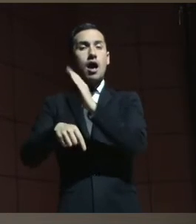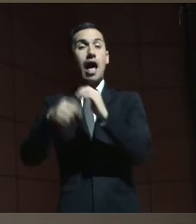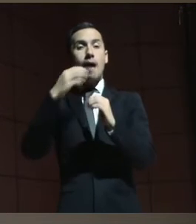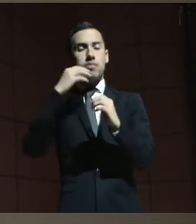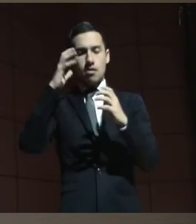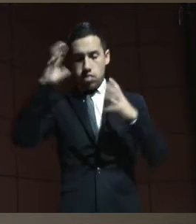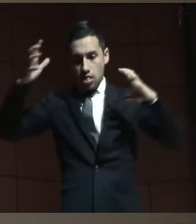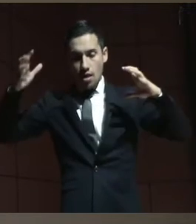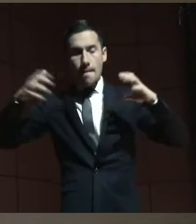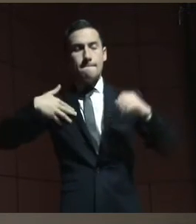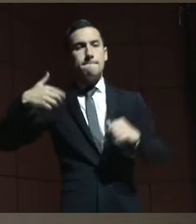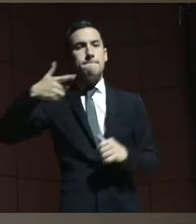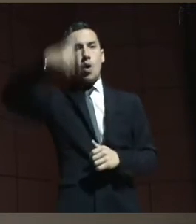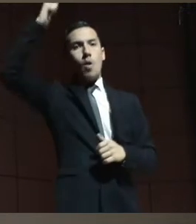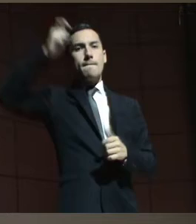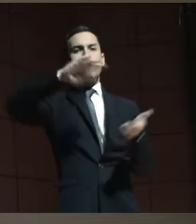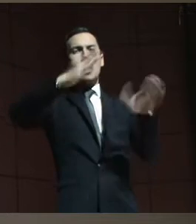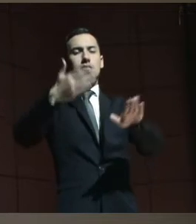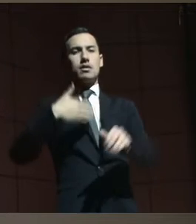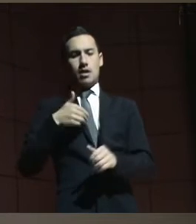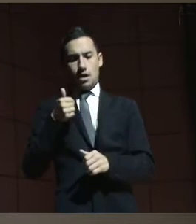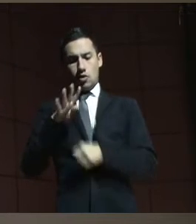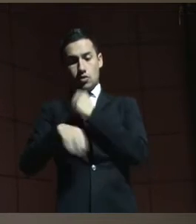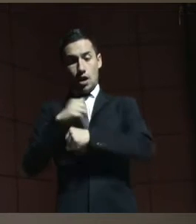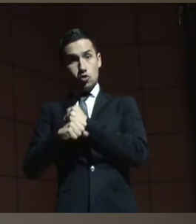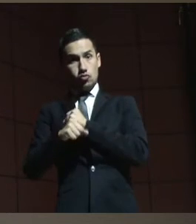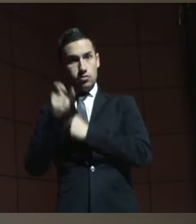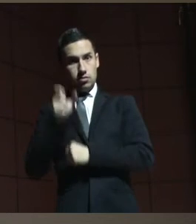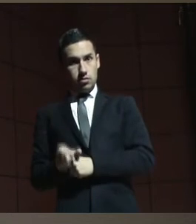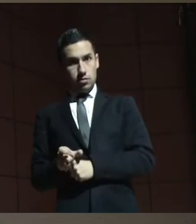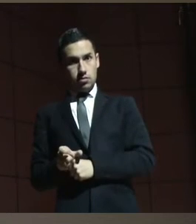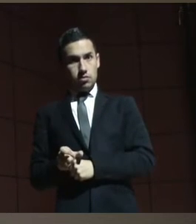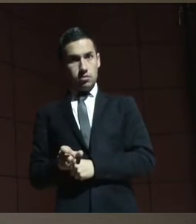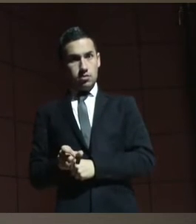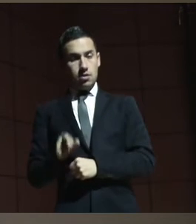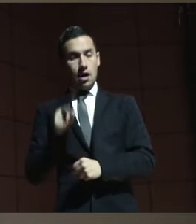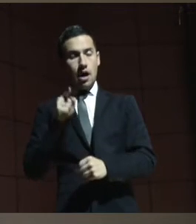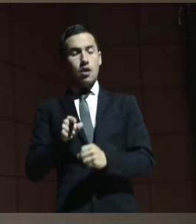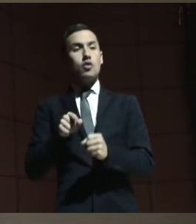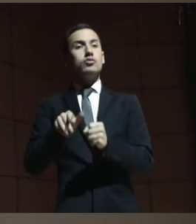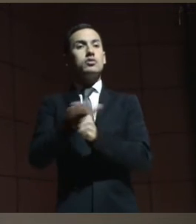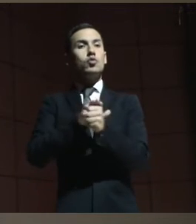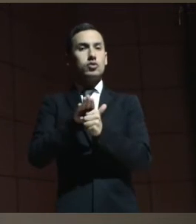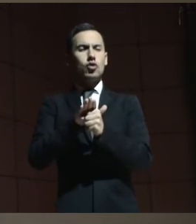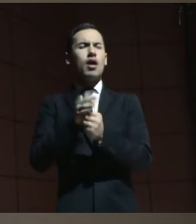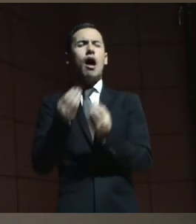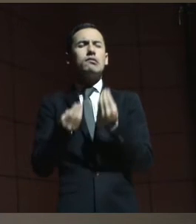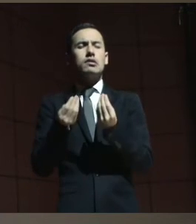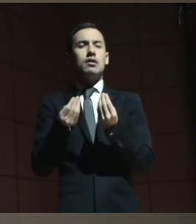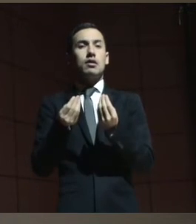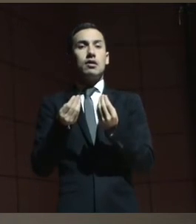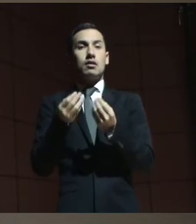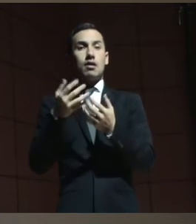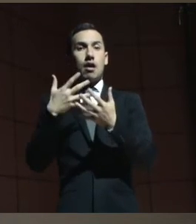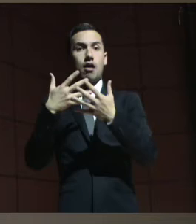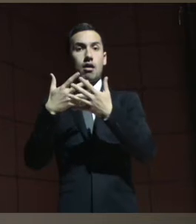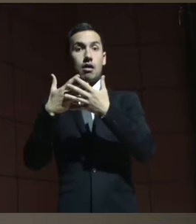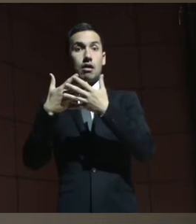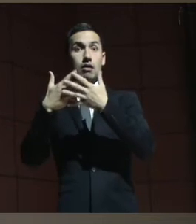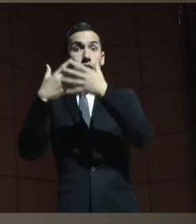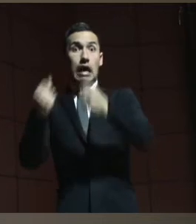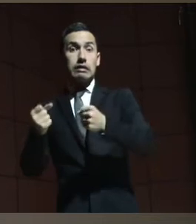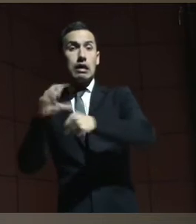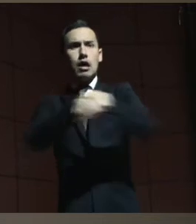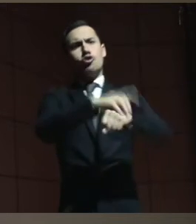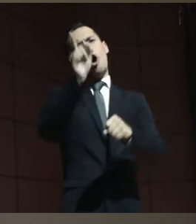a los 14 años. En esa situación se ordena una medida de seguridad porque es declarado